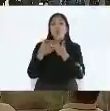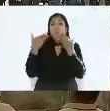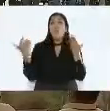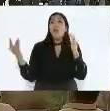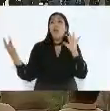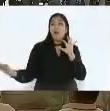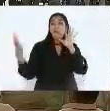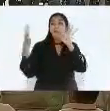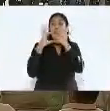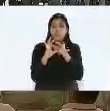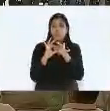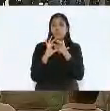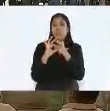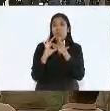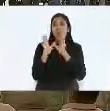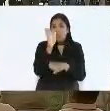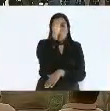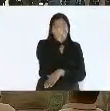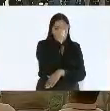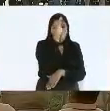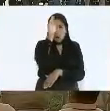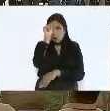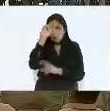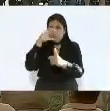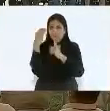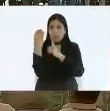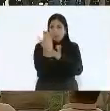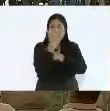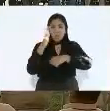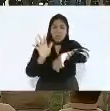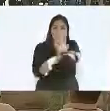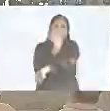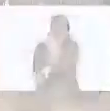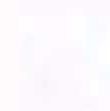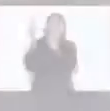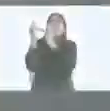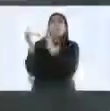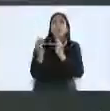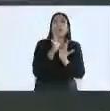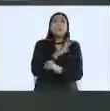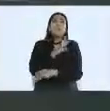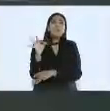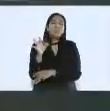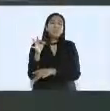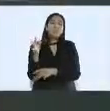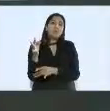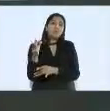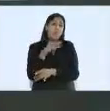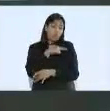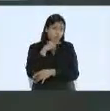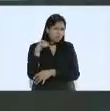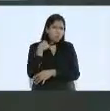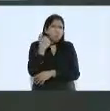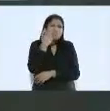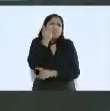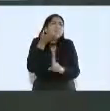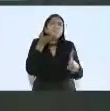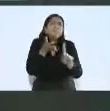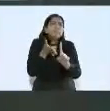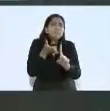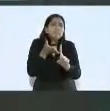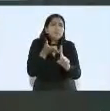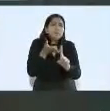de Electricidad para prácticamente abatirlo en este sexenio. Queremos que